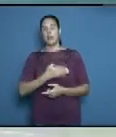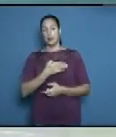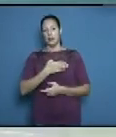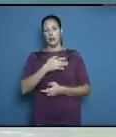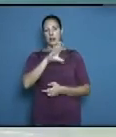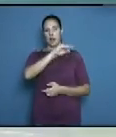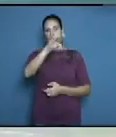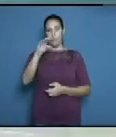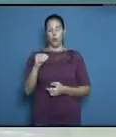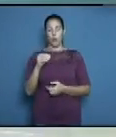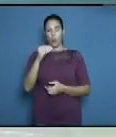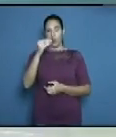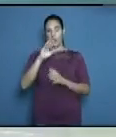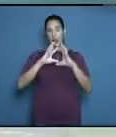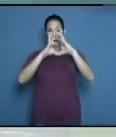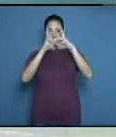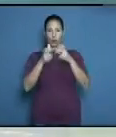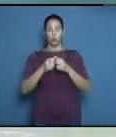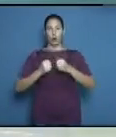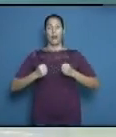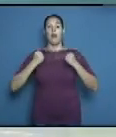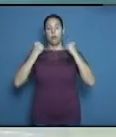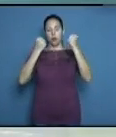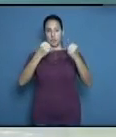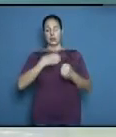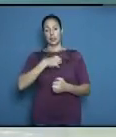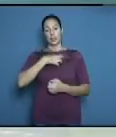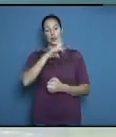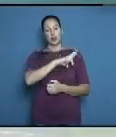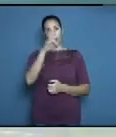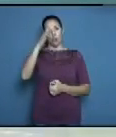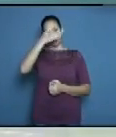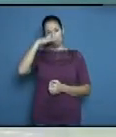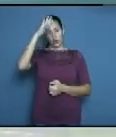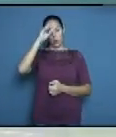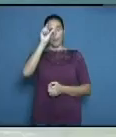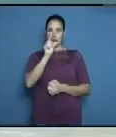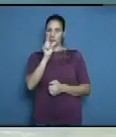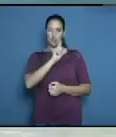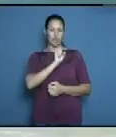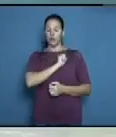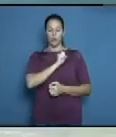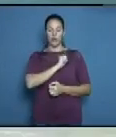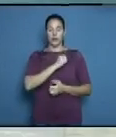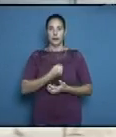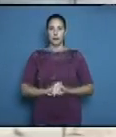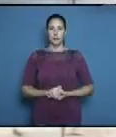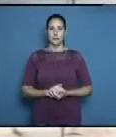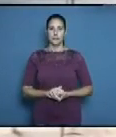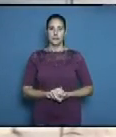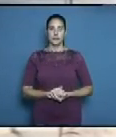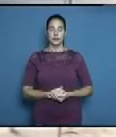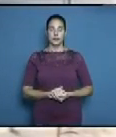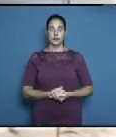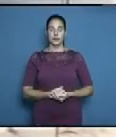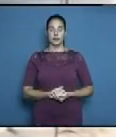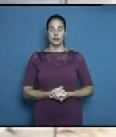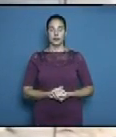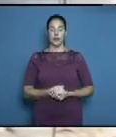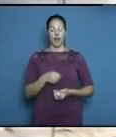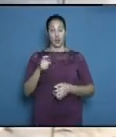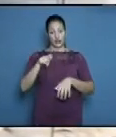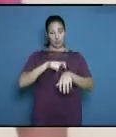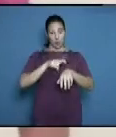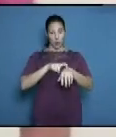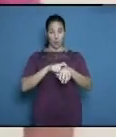de la revolución cubana ante los que pretendían desestabilizar nuestra nación Es la hora de tomarnos de